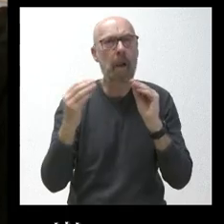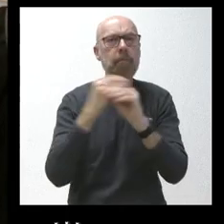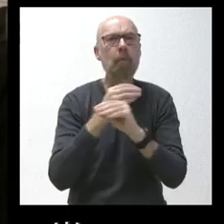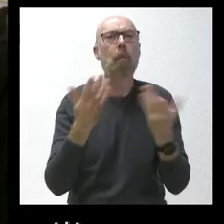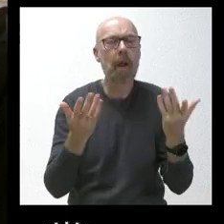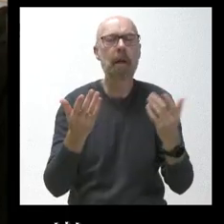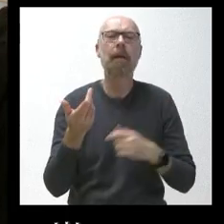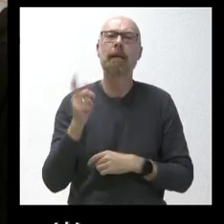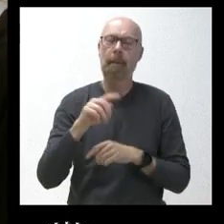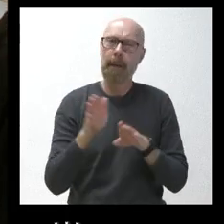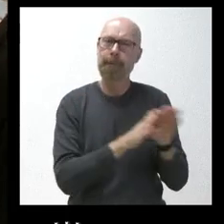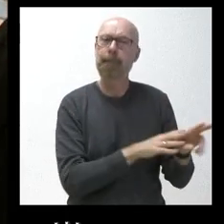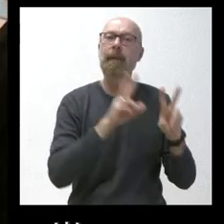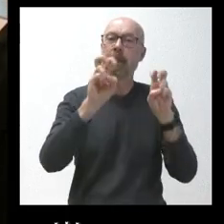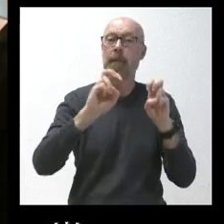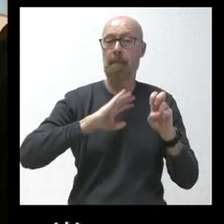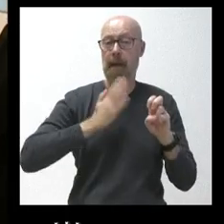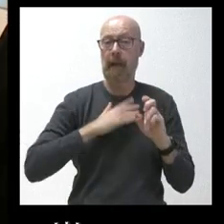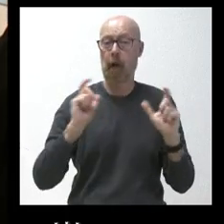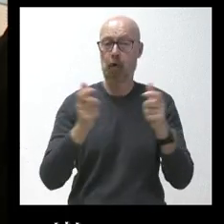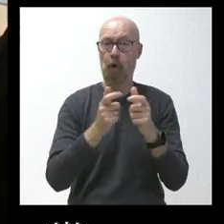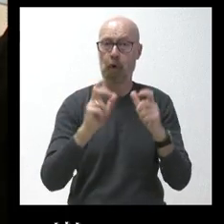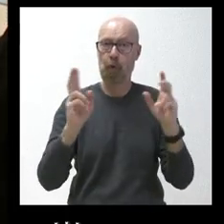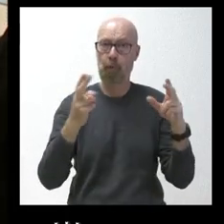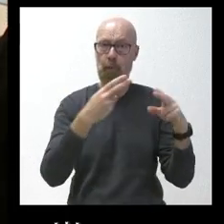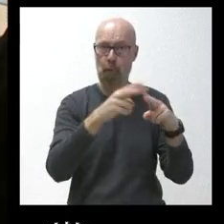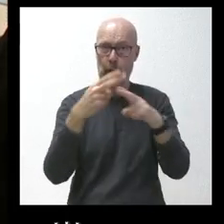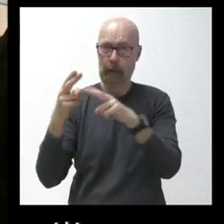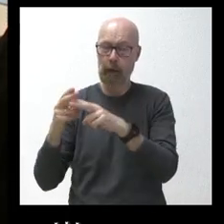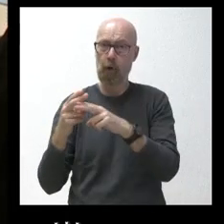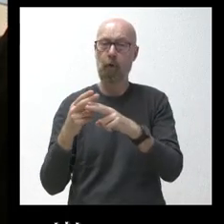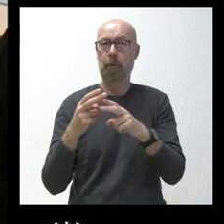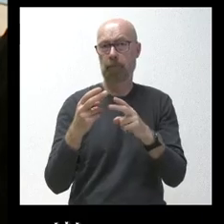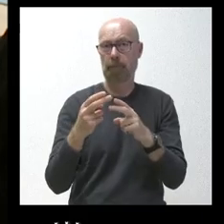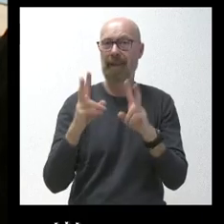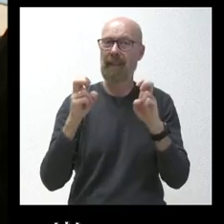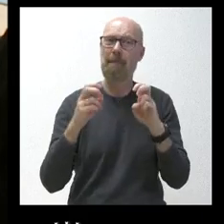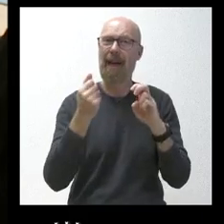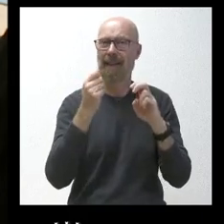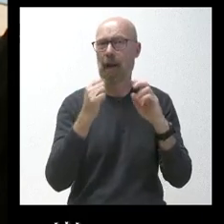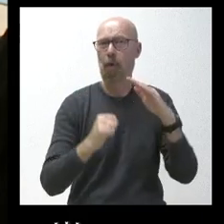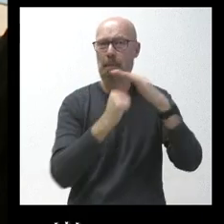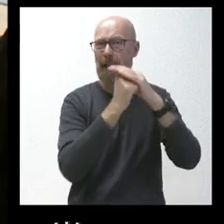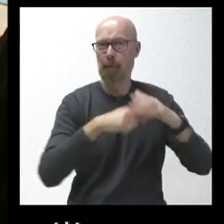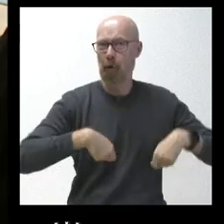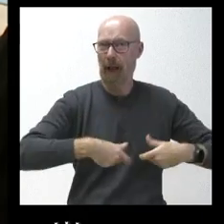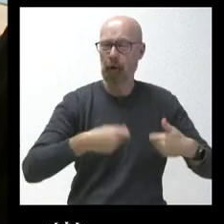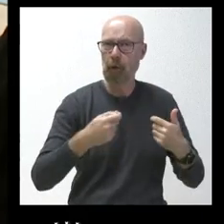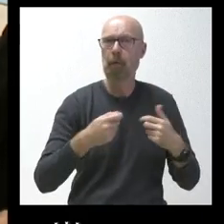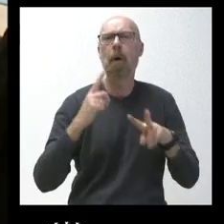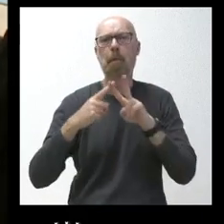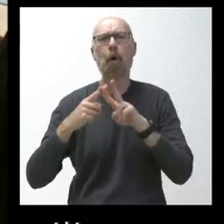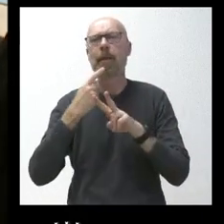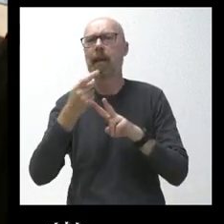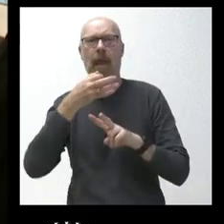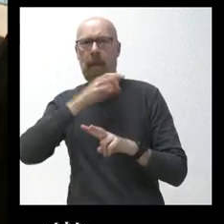usted mañana sobre el techo de gasto con los grupos parlamentarios, Vox ya ha anunciado hoy que no va a acudir a esa reunión, igual que